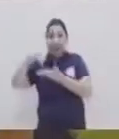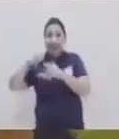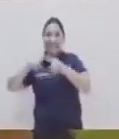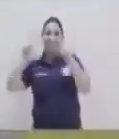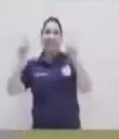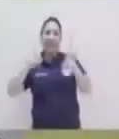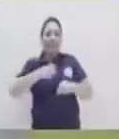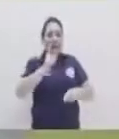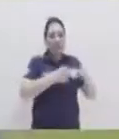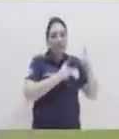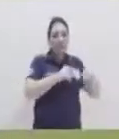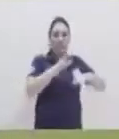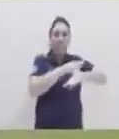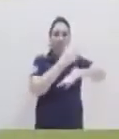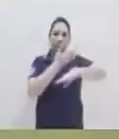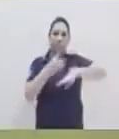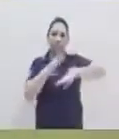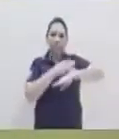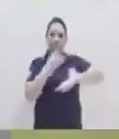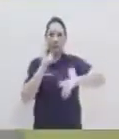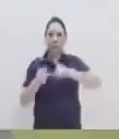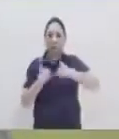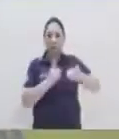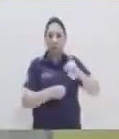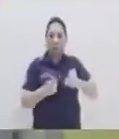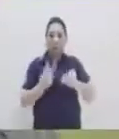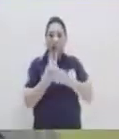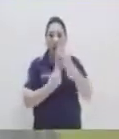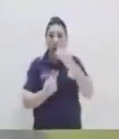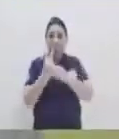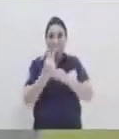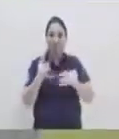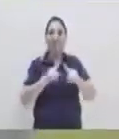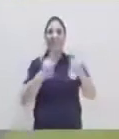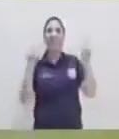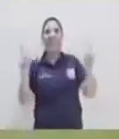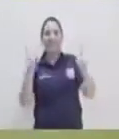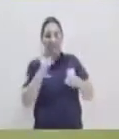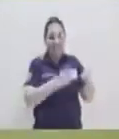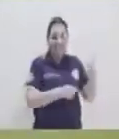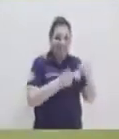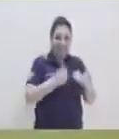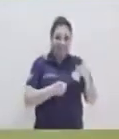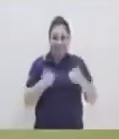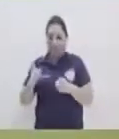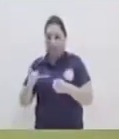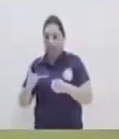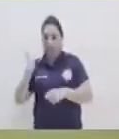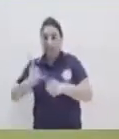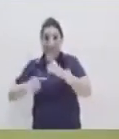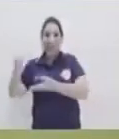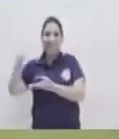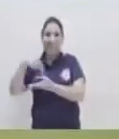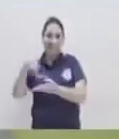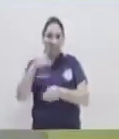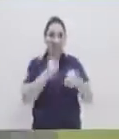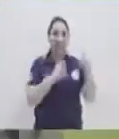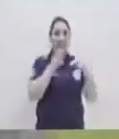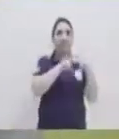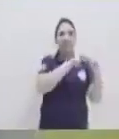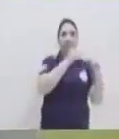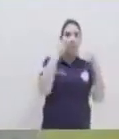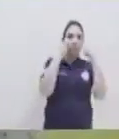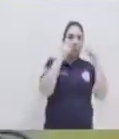A veces se le dice música clásica, pero cuando le decimos así, para que sepan, nos referimos a un periodo de la música. Entonces, para